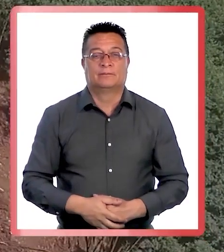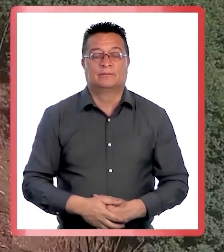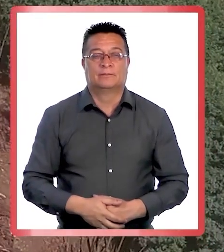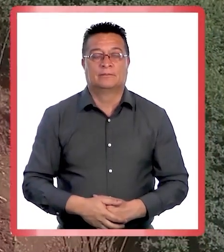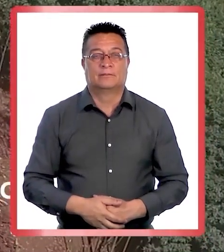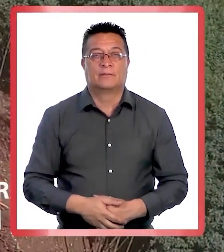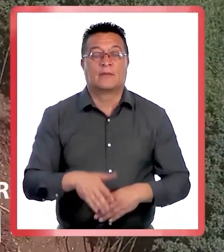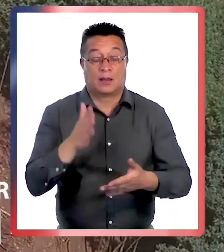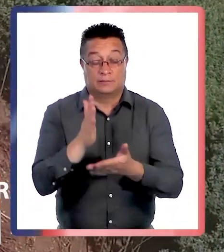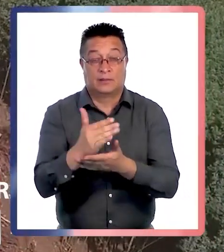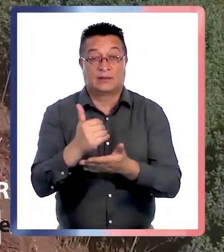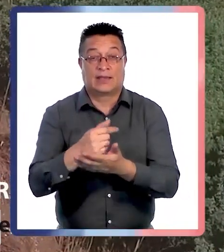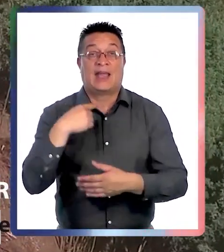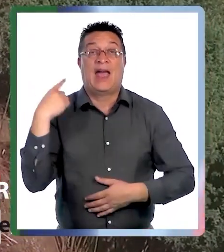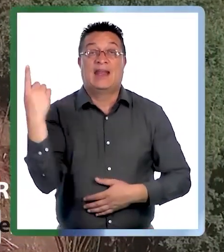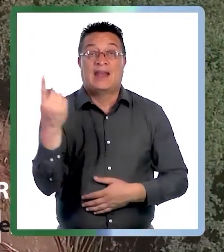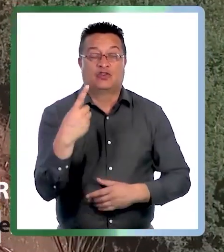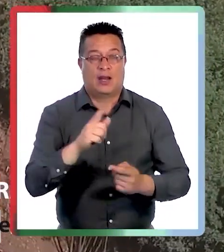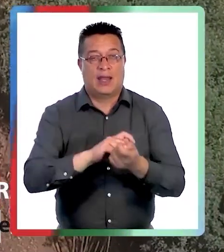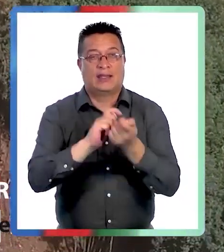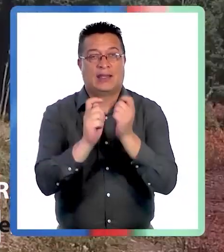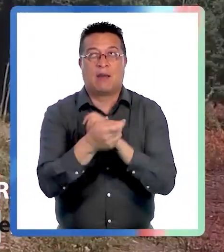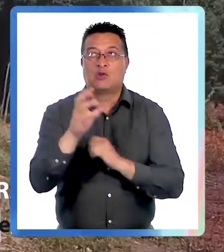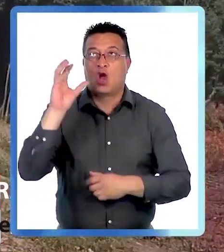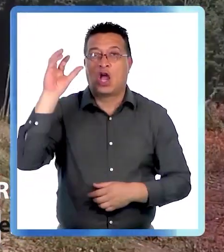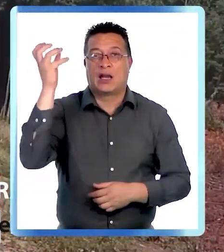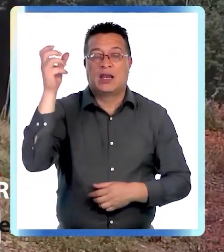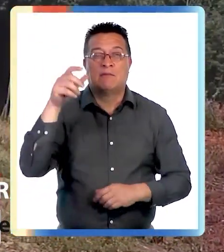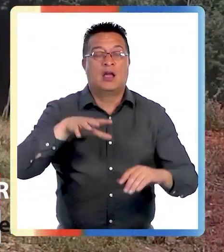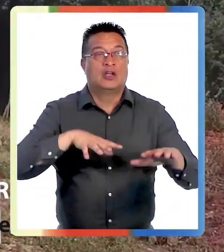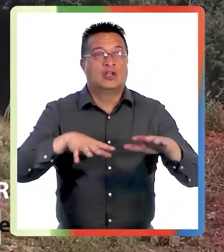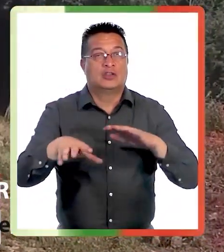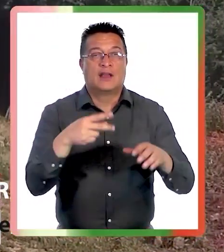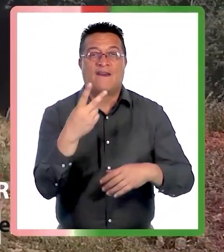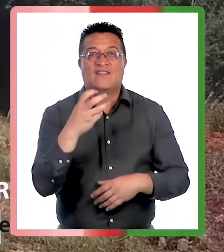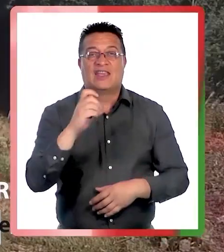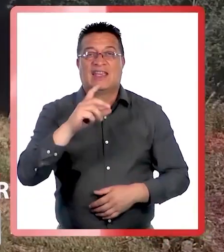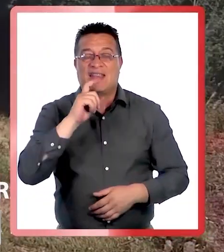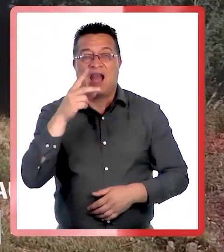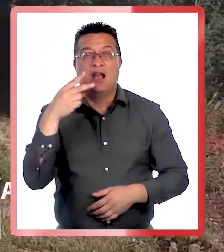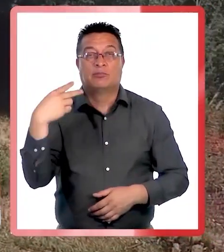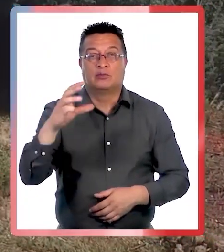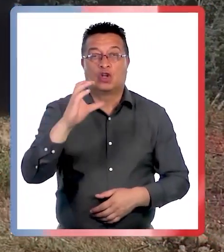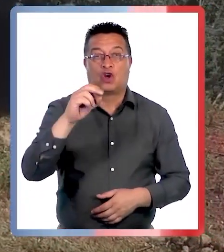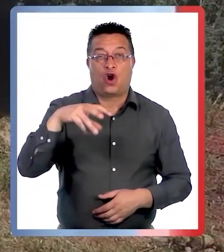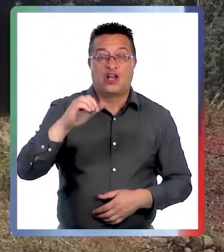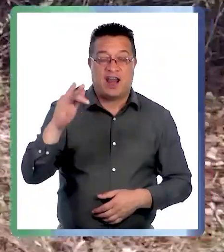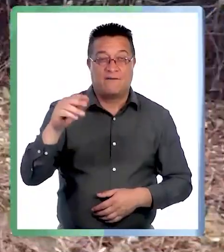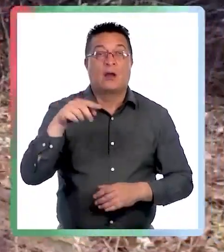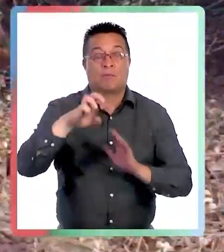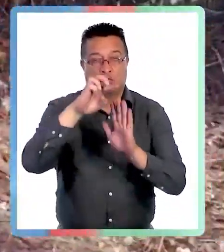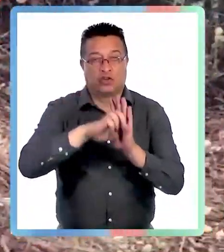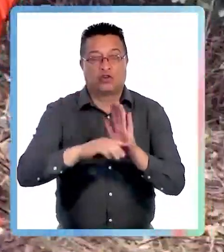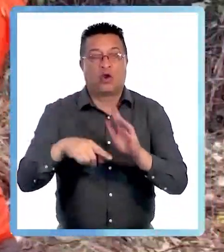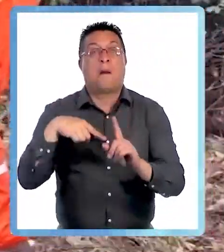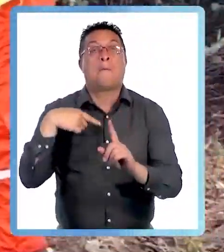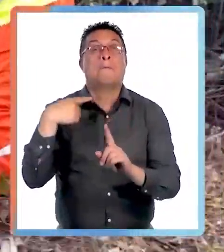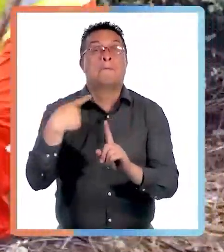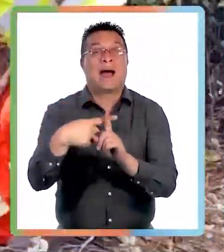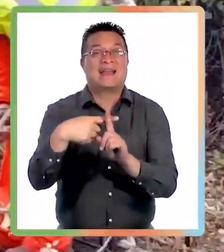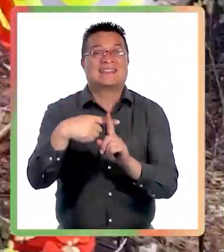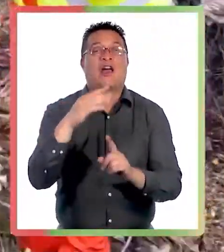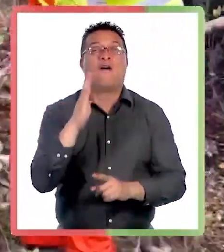La Estrategia Nacional de Cambio Climático y Recursos Vegetacionales de CONAF y su proyecto Más Bosques es uno de los